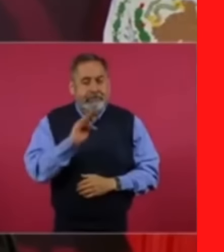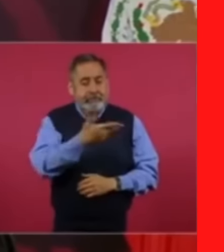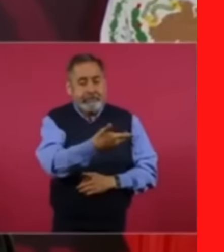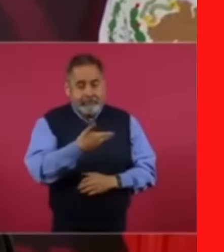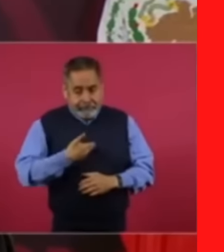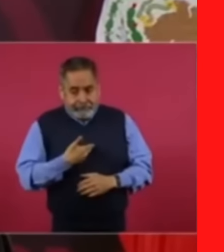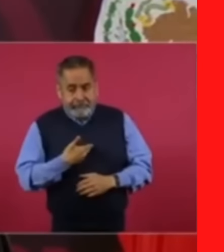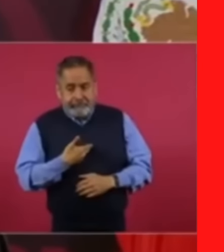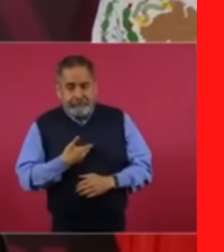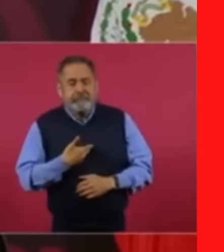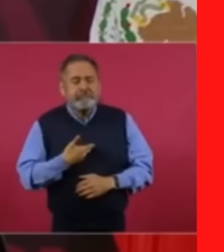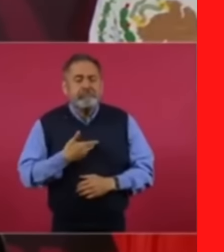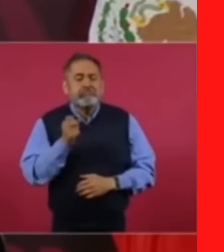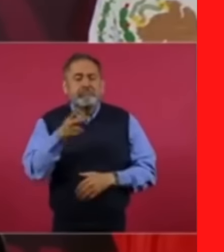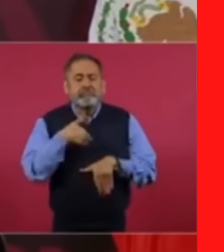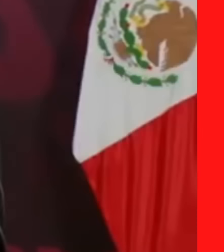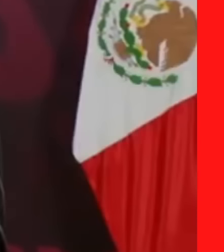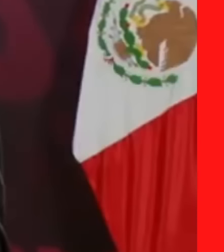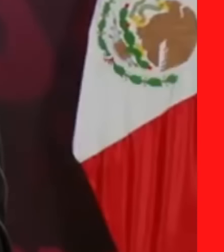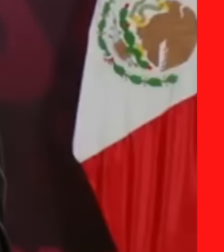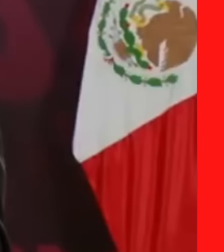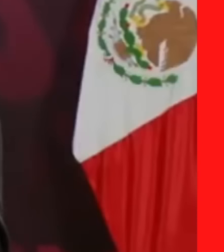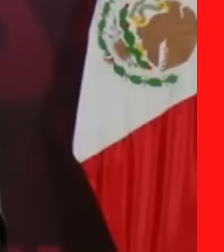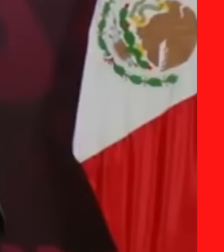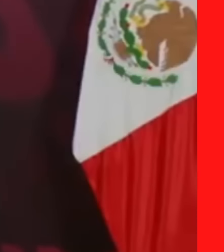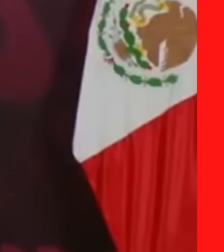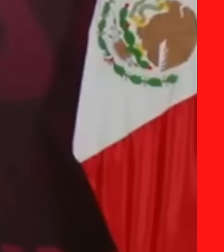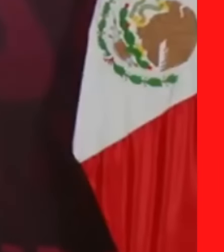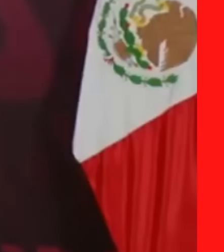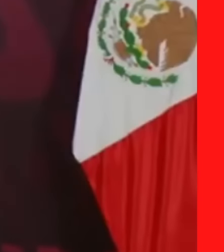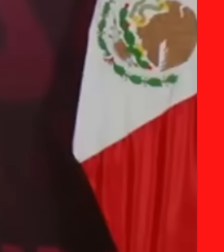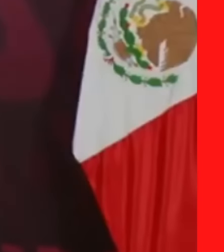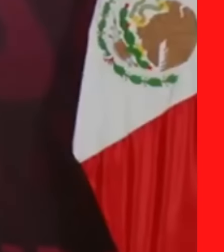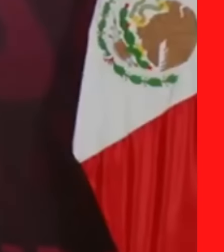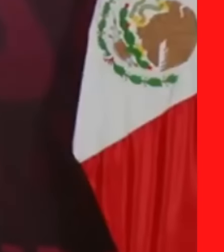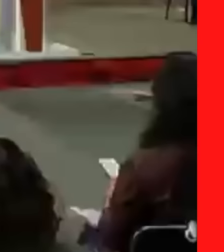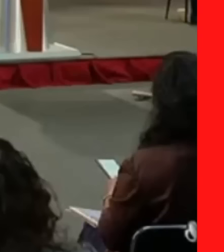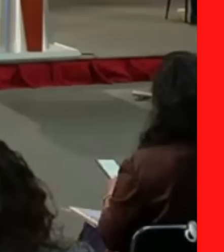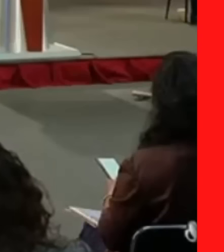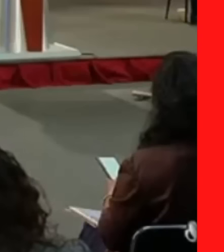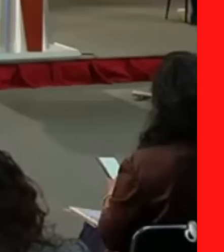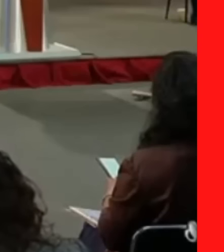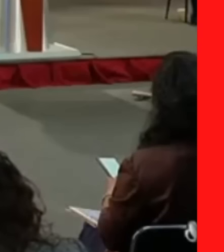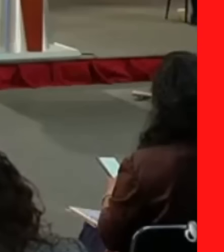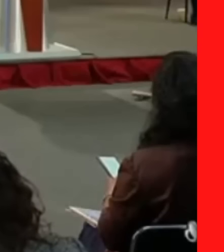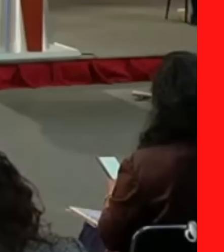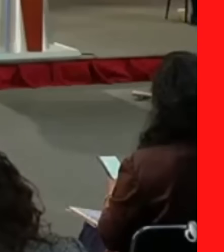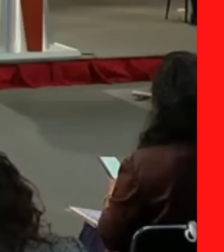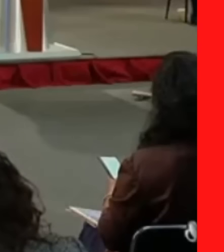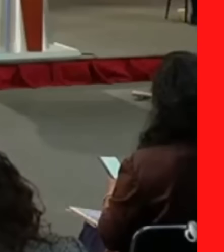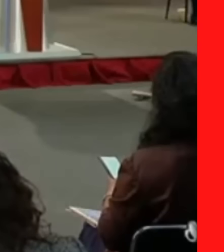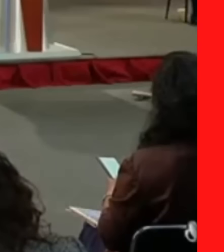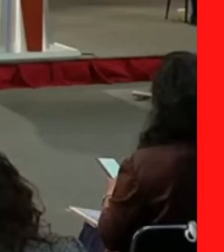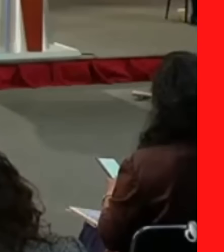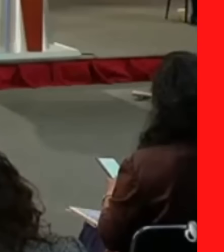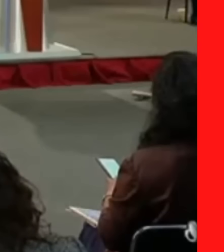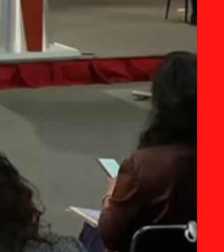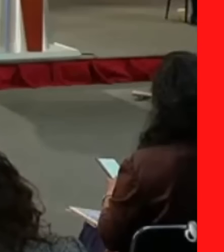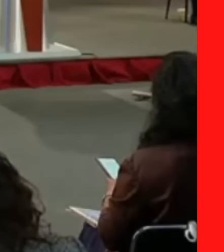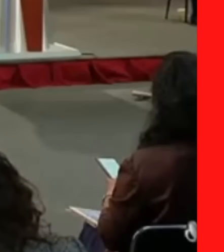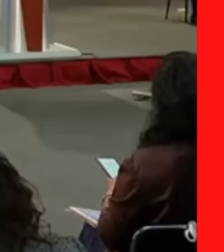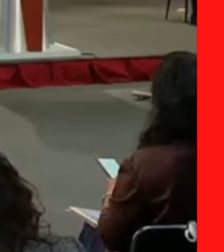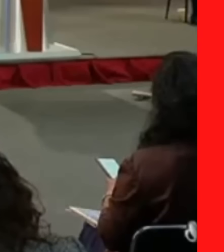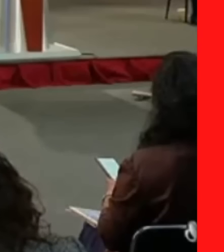pedido, por… ¿cómo le llaman cuando… no sólo el periodista, sino el escritor?